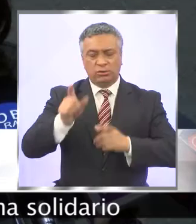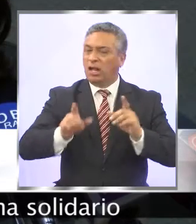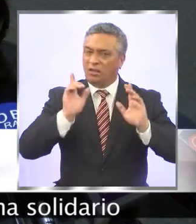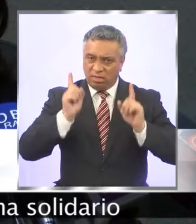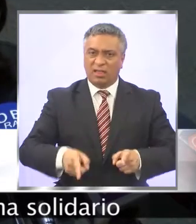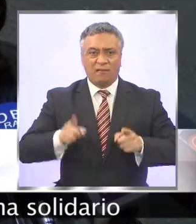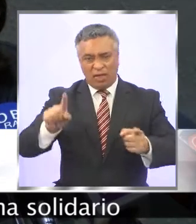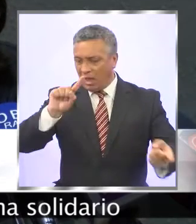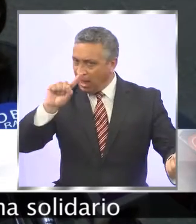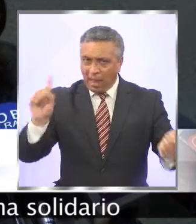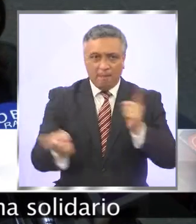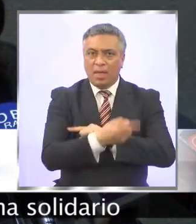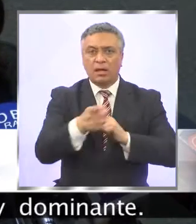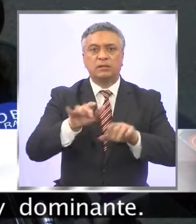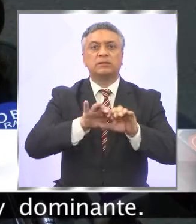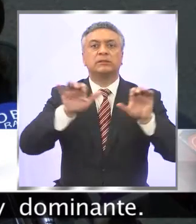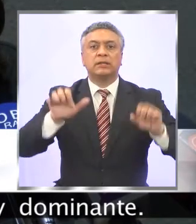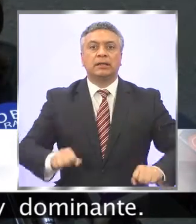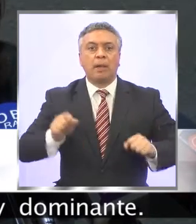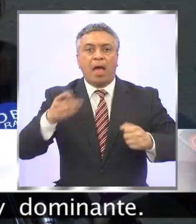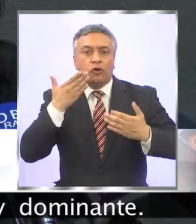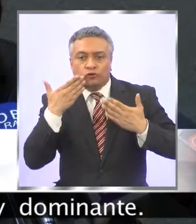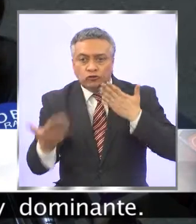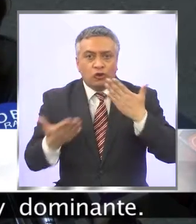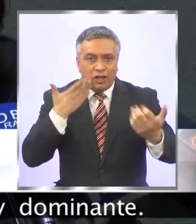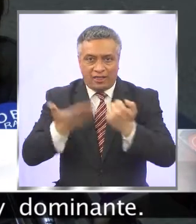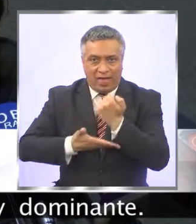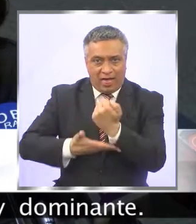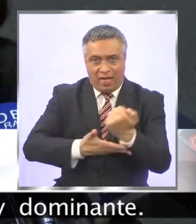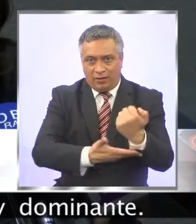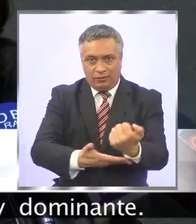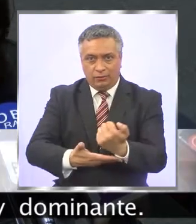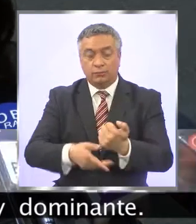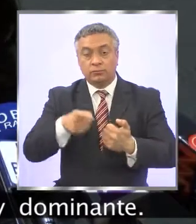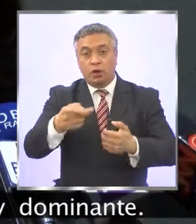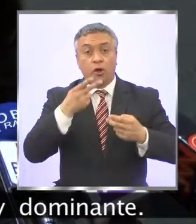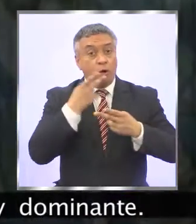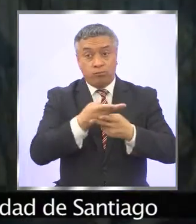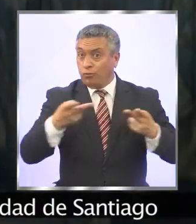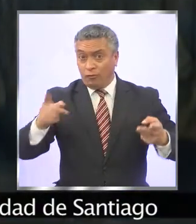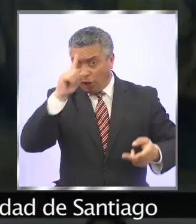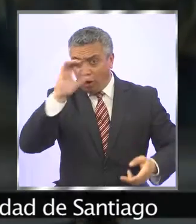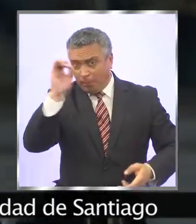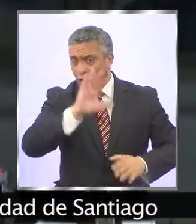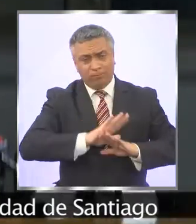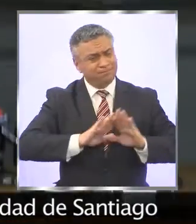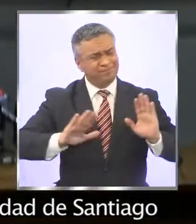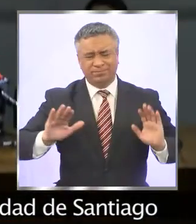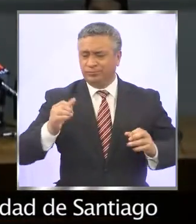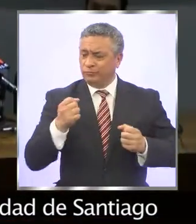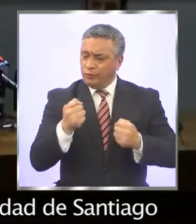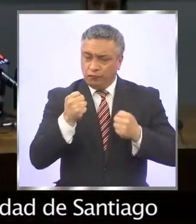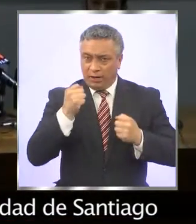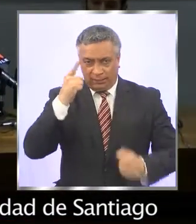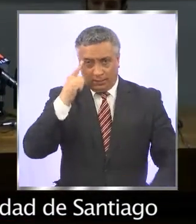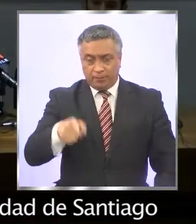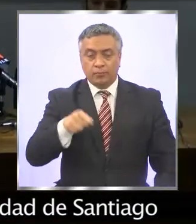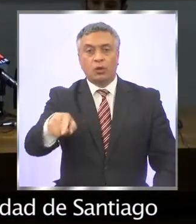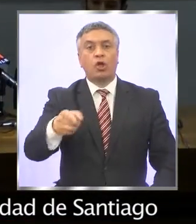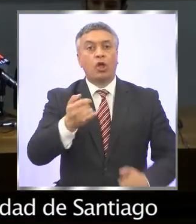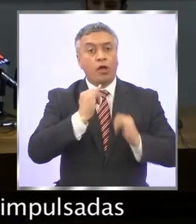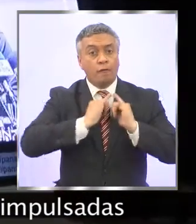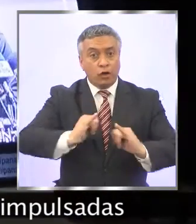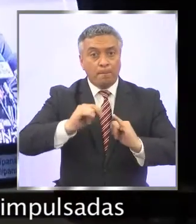solidario de carácter público. Es muy, muy dominante. El informe, coordinado por la Universidad de